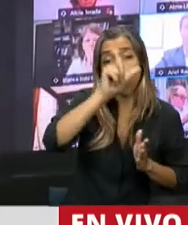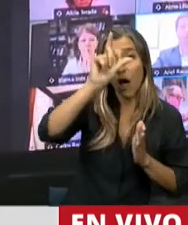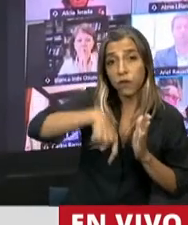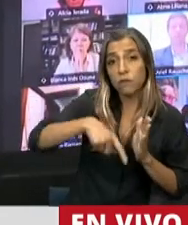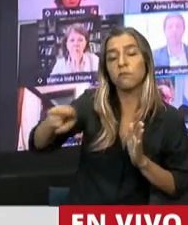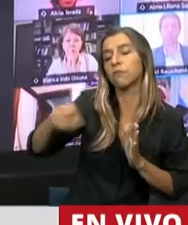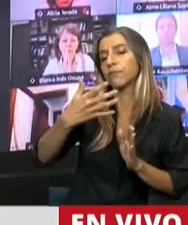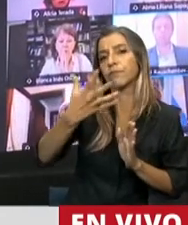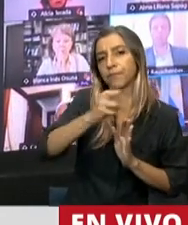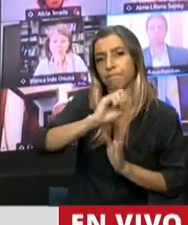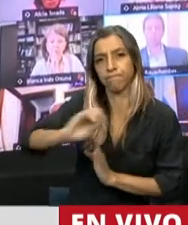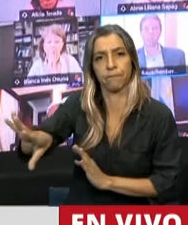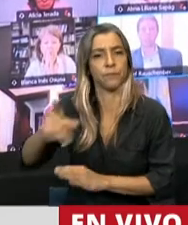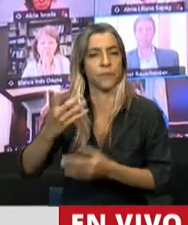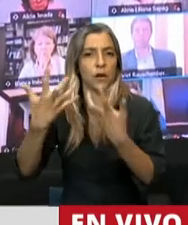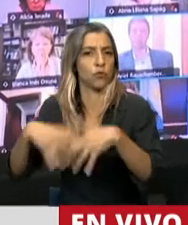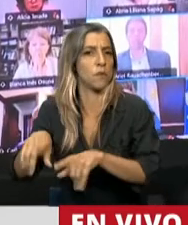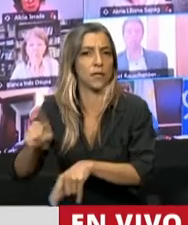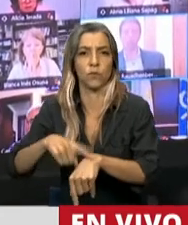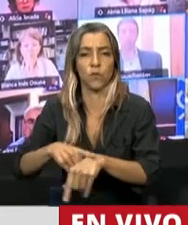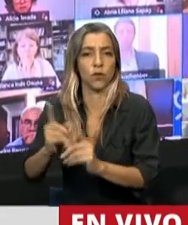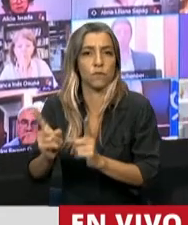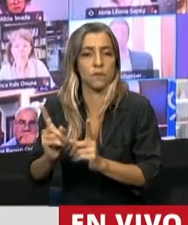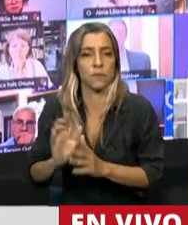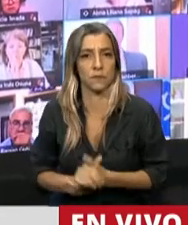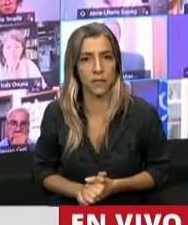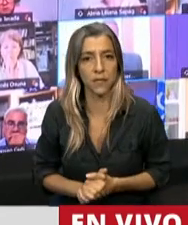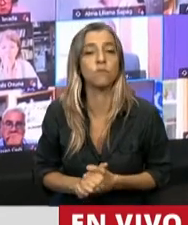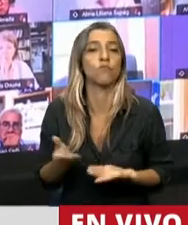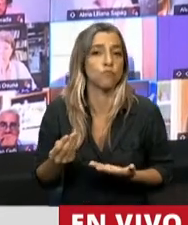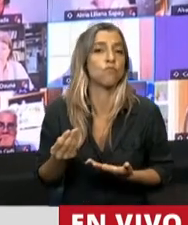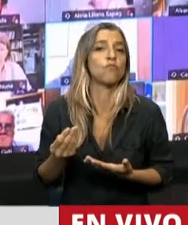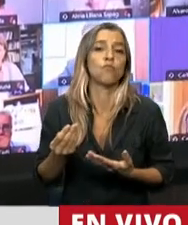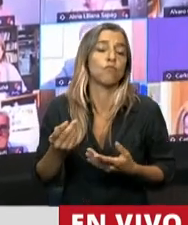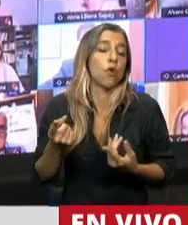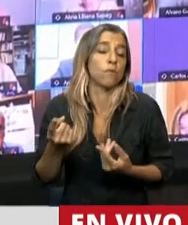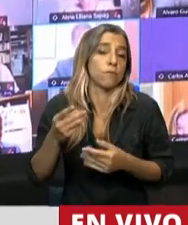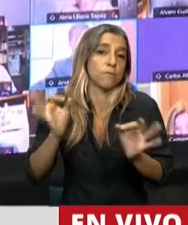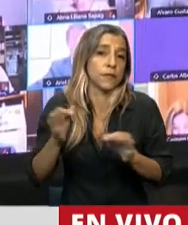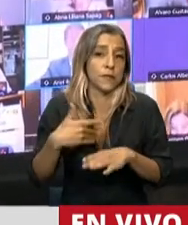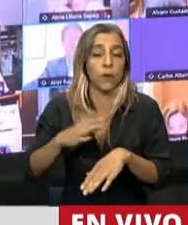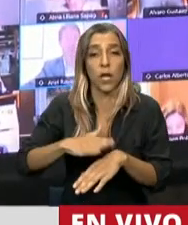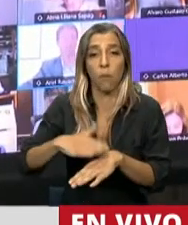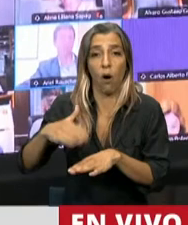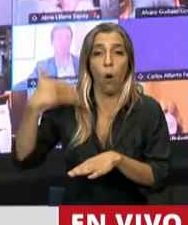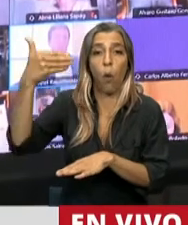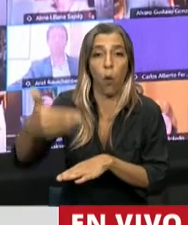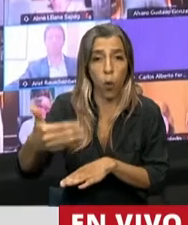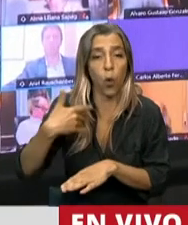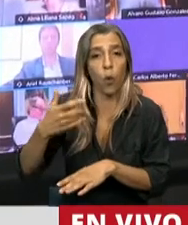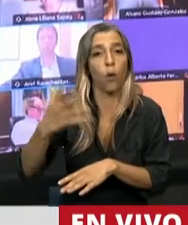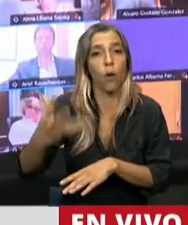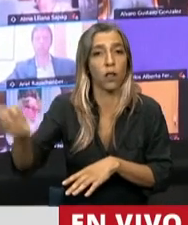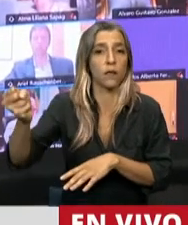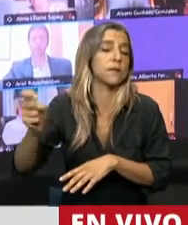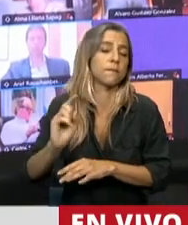percibir el importe que se debita en el mismo momento al consumidor. Hacerlo en un plazo diferente, que esto conlleva un efecto financiero que